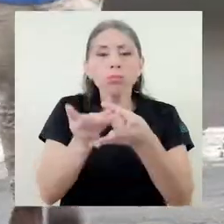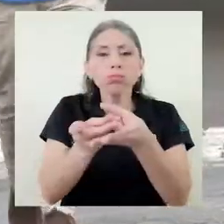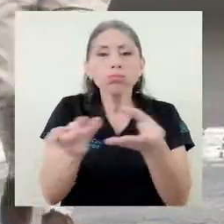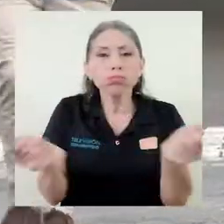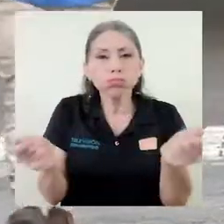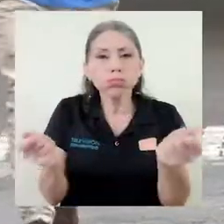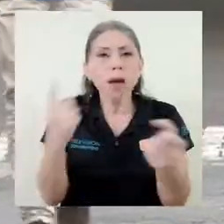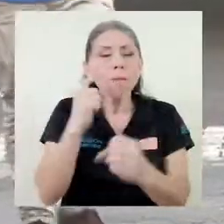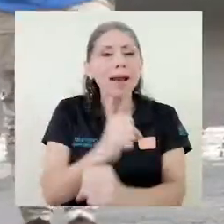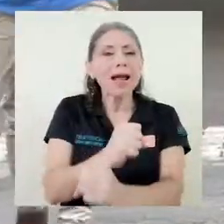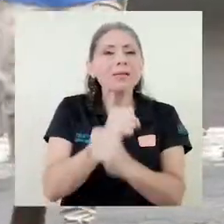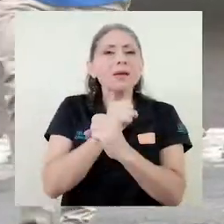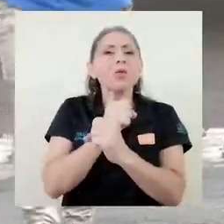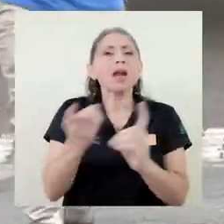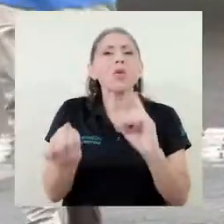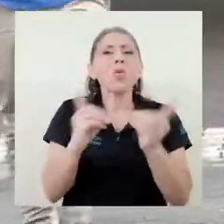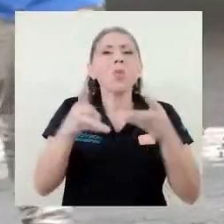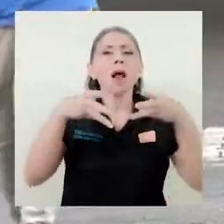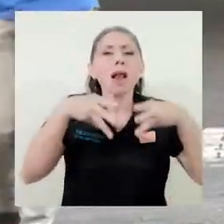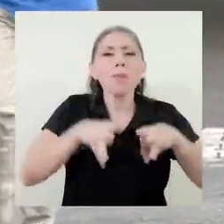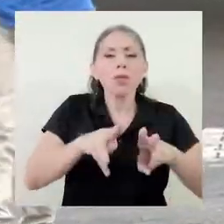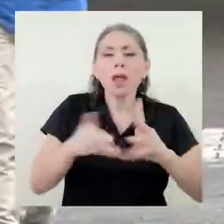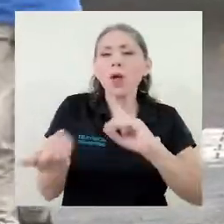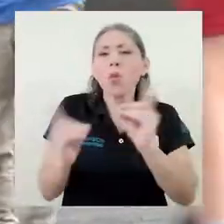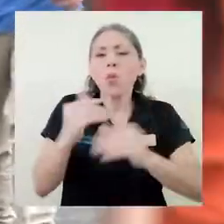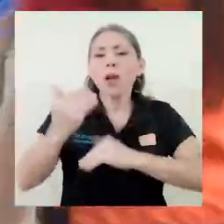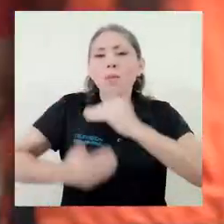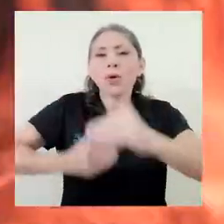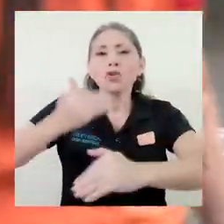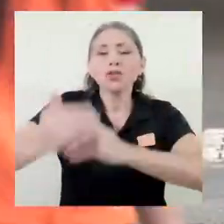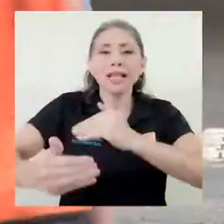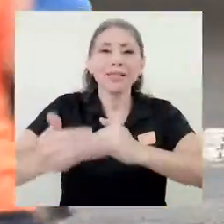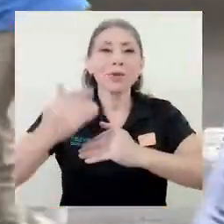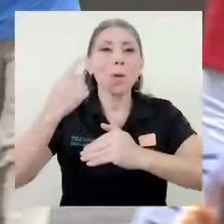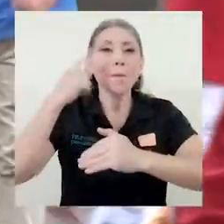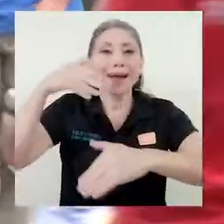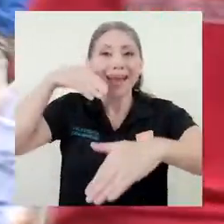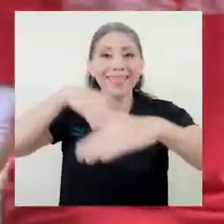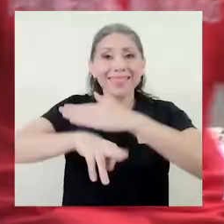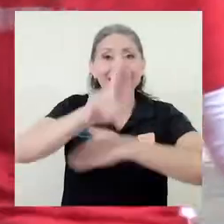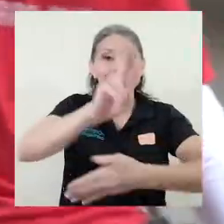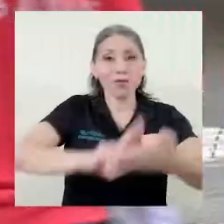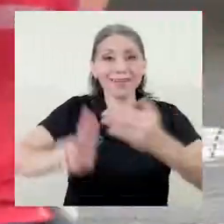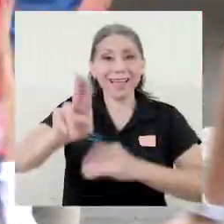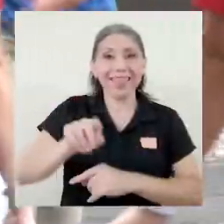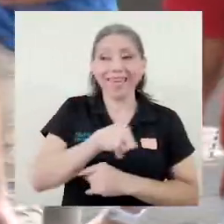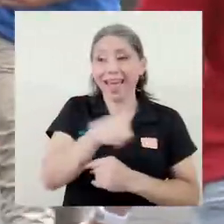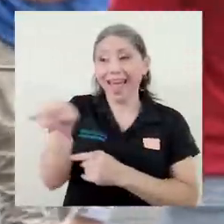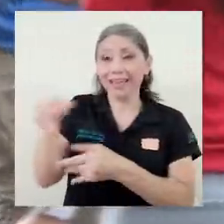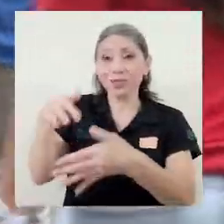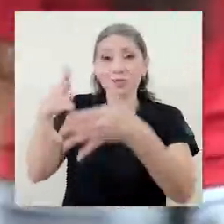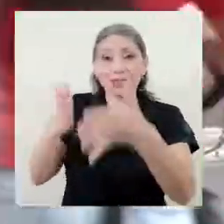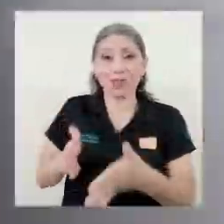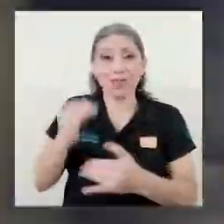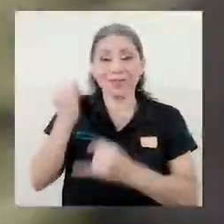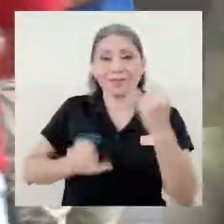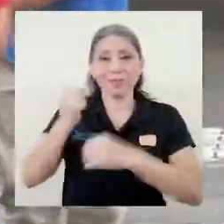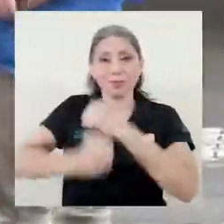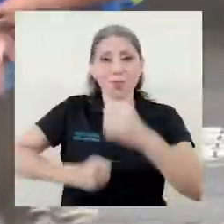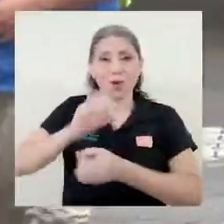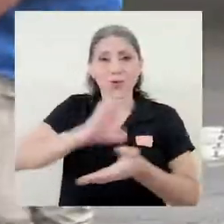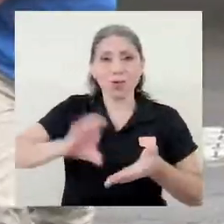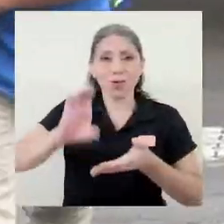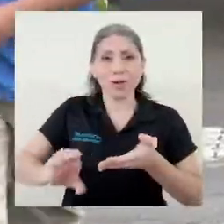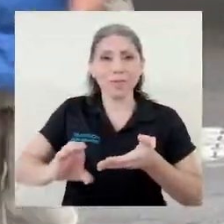que permita asegurar la metodología y el proceso de admisión de la universidad a estudiantes de último año de